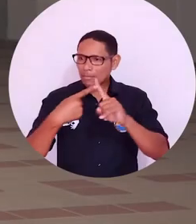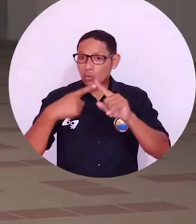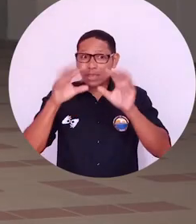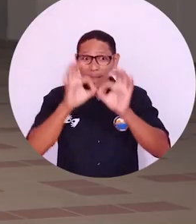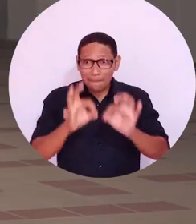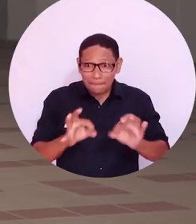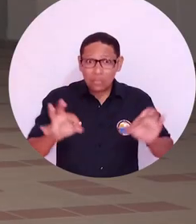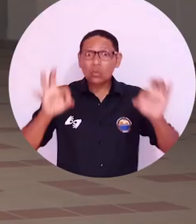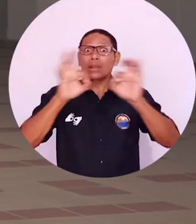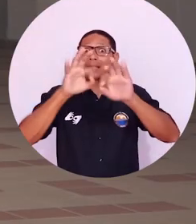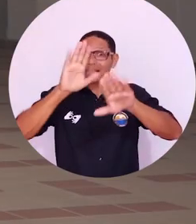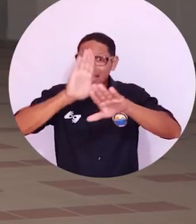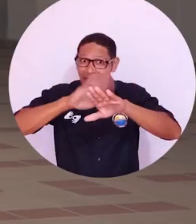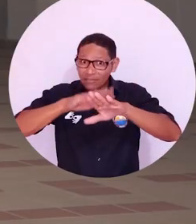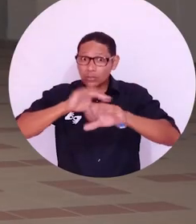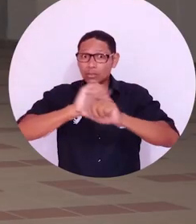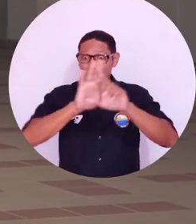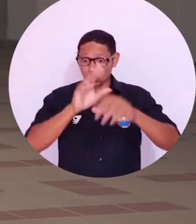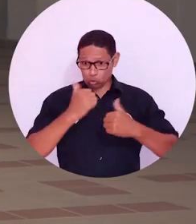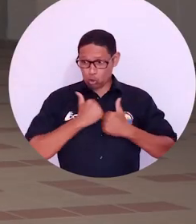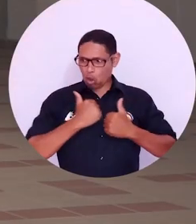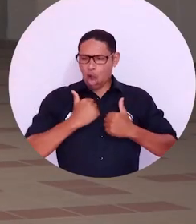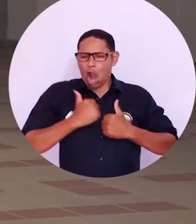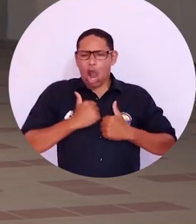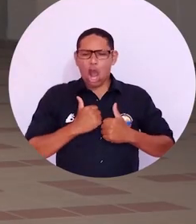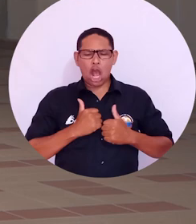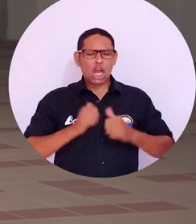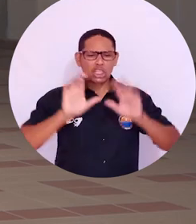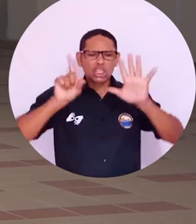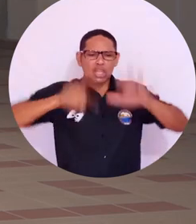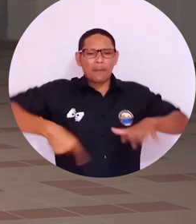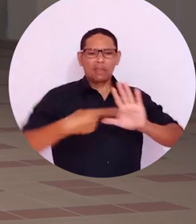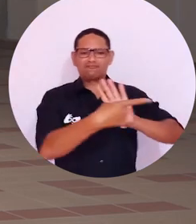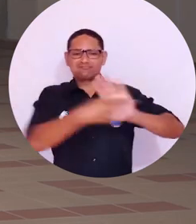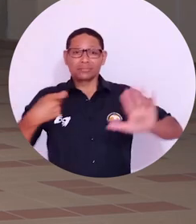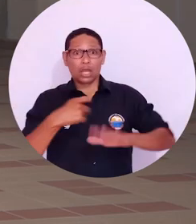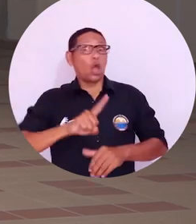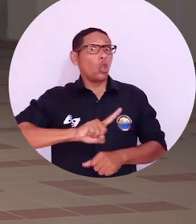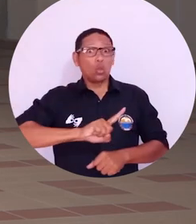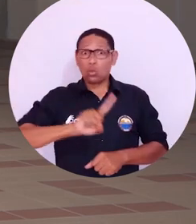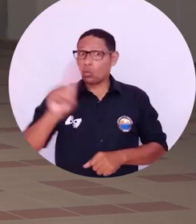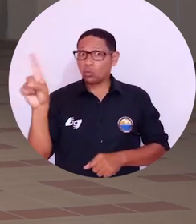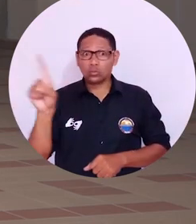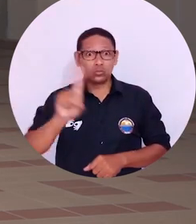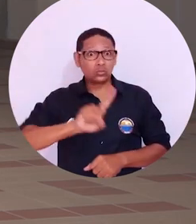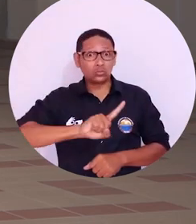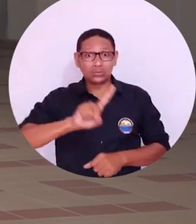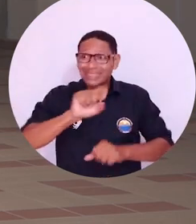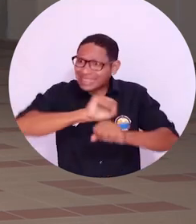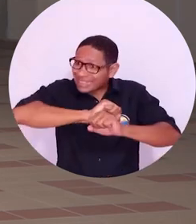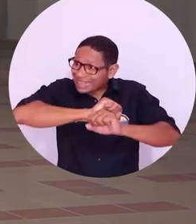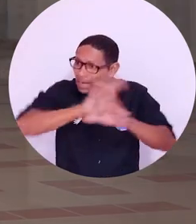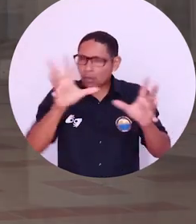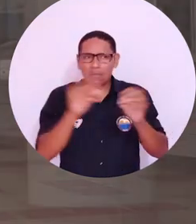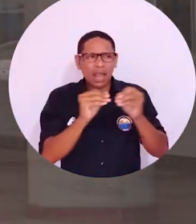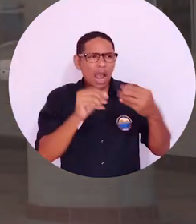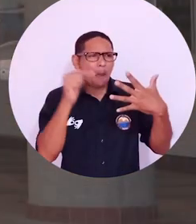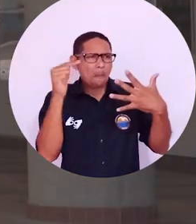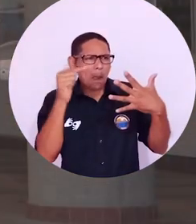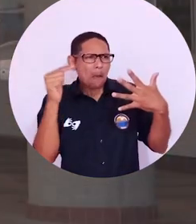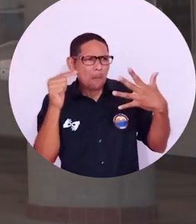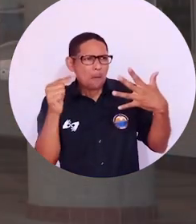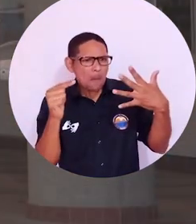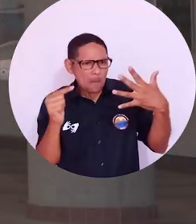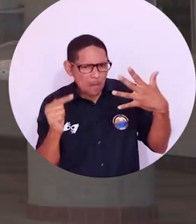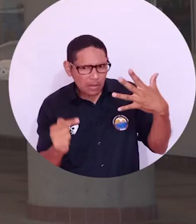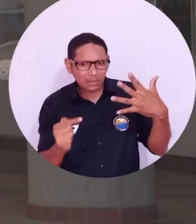Primero, dejar claridad que en ningún momento incluso fue la alternativa nuestra cancelar el semestre, es decir, no hay cancelación total del semestre. Con base